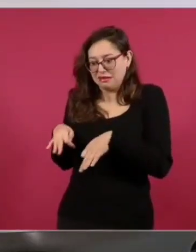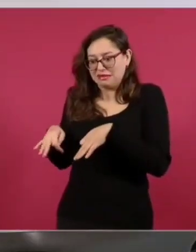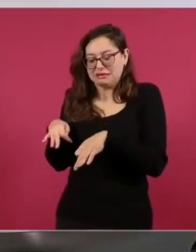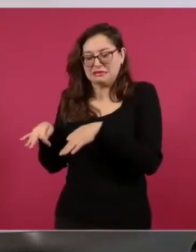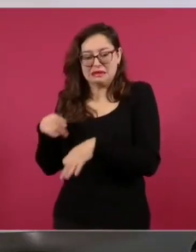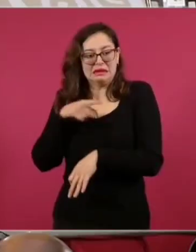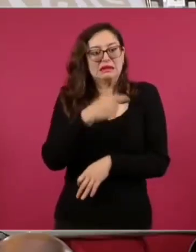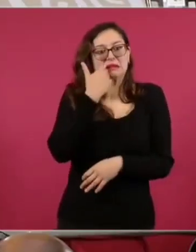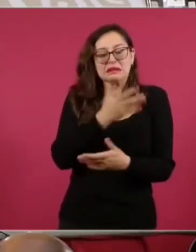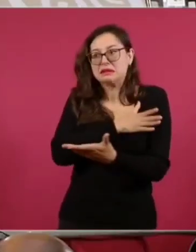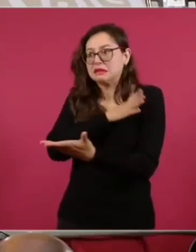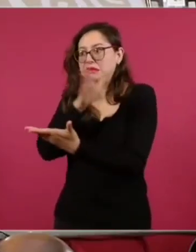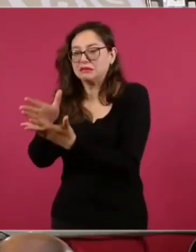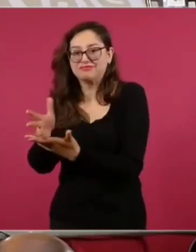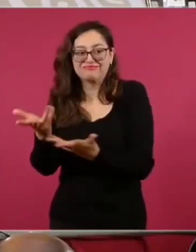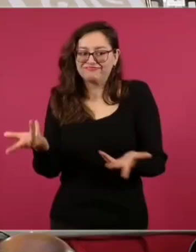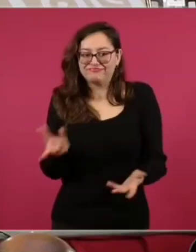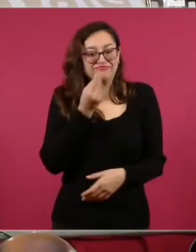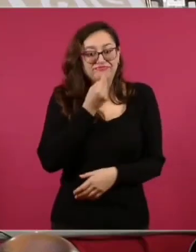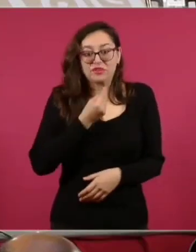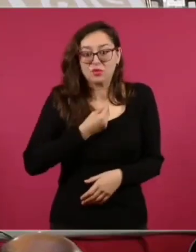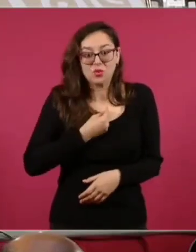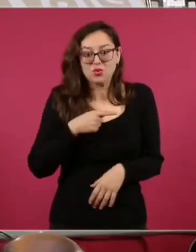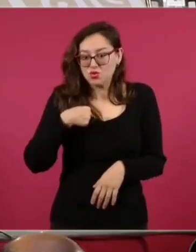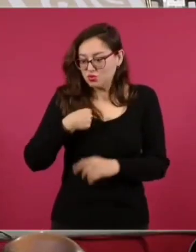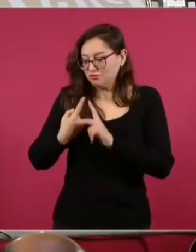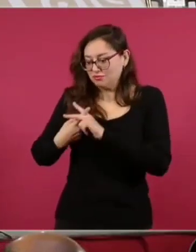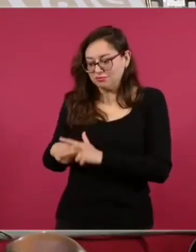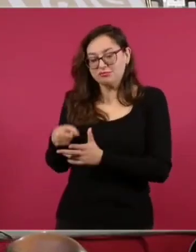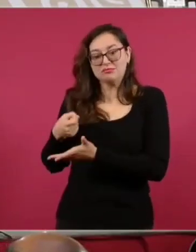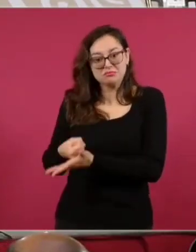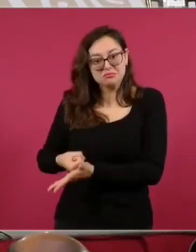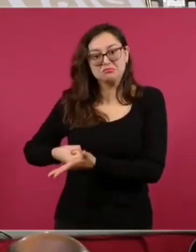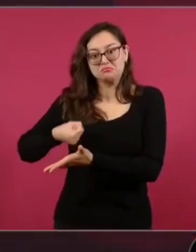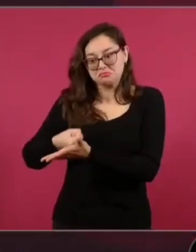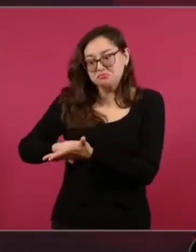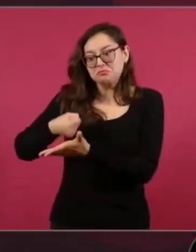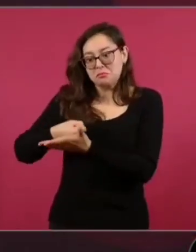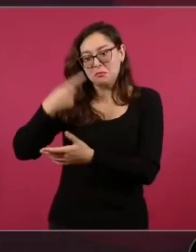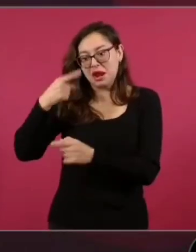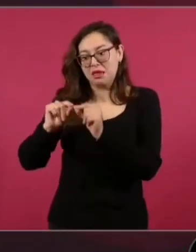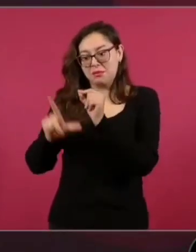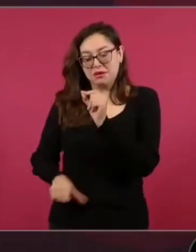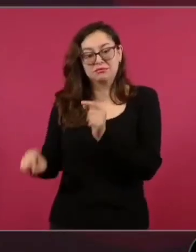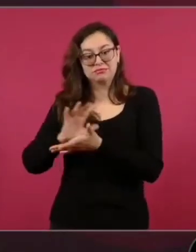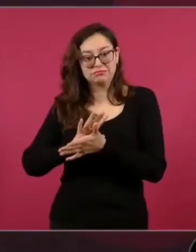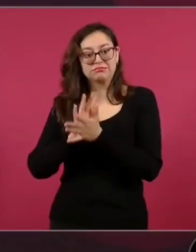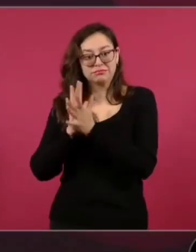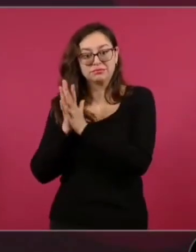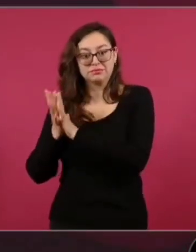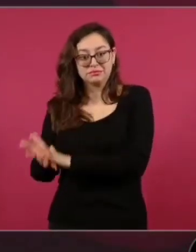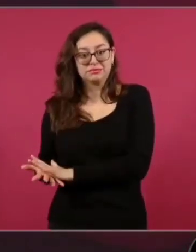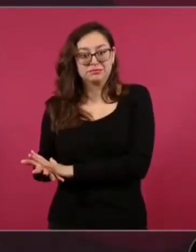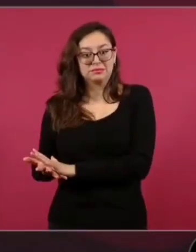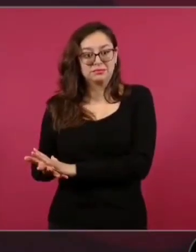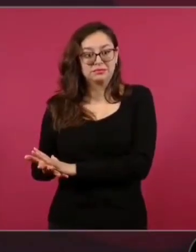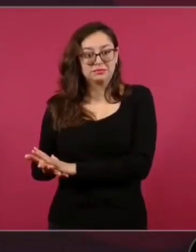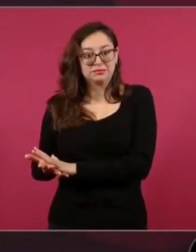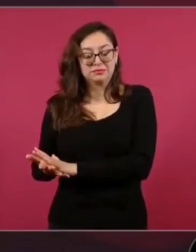en la construcción de un movimiento para transformar a México. Y eso